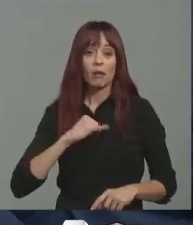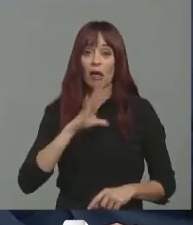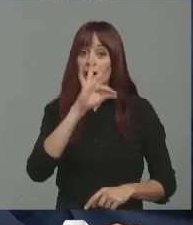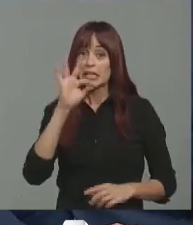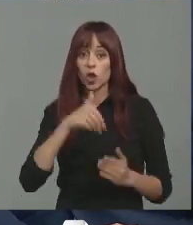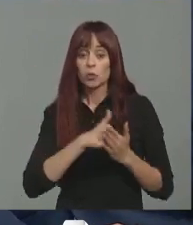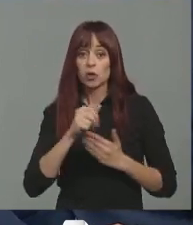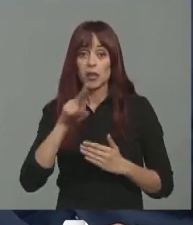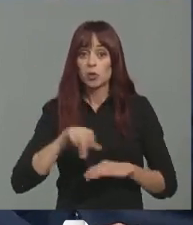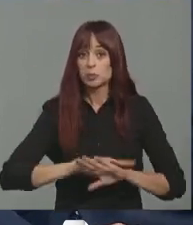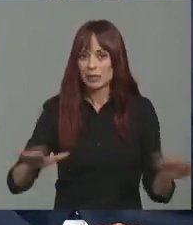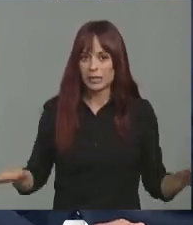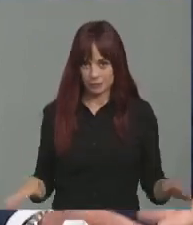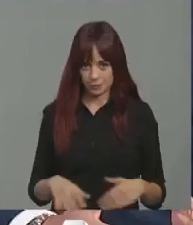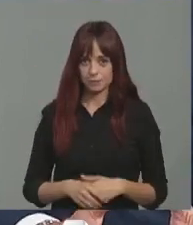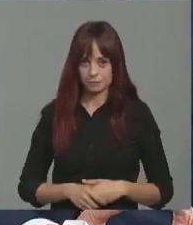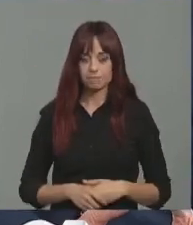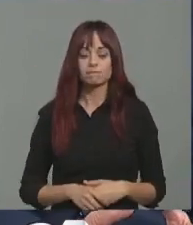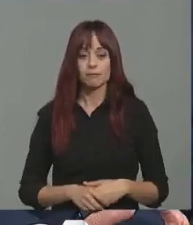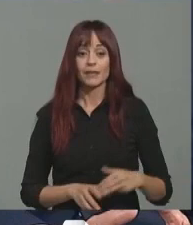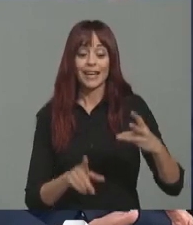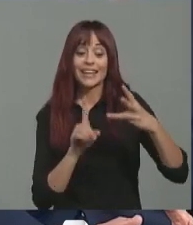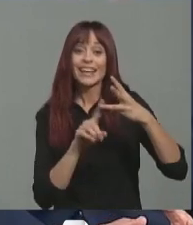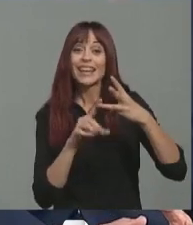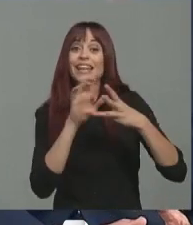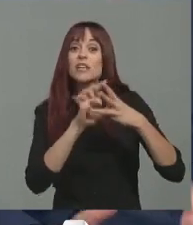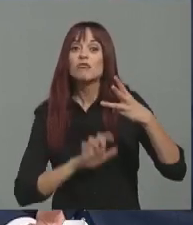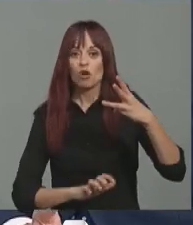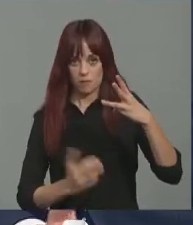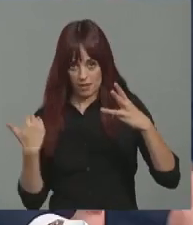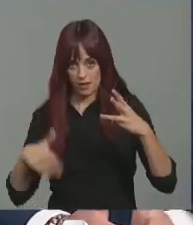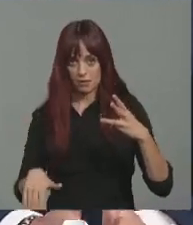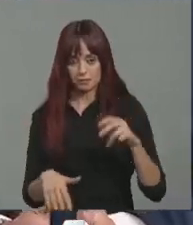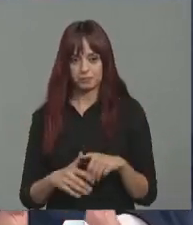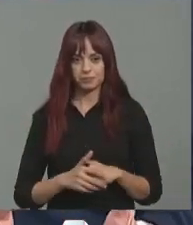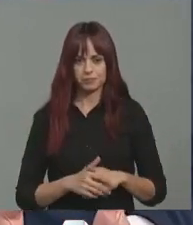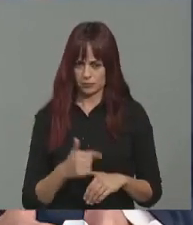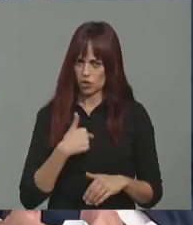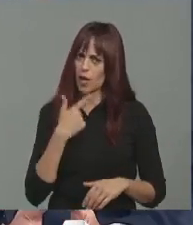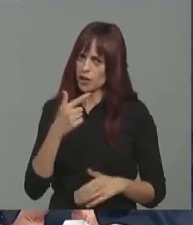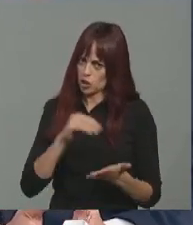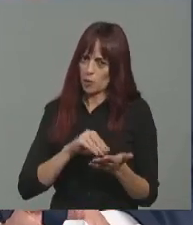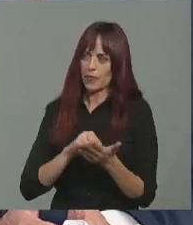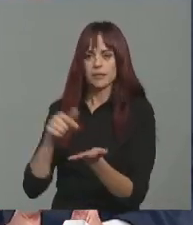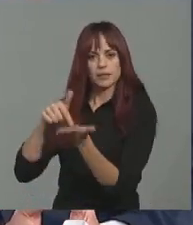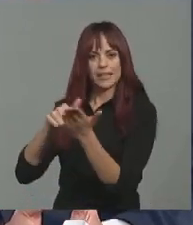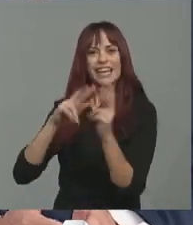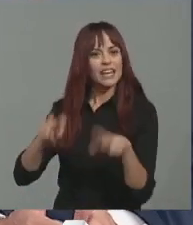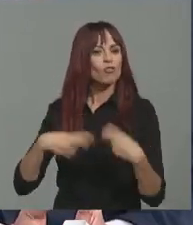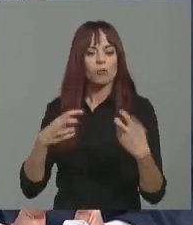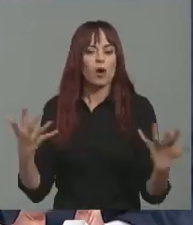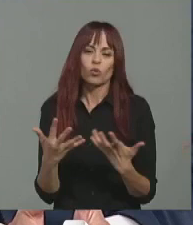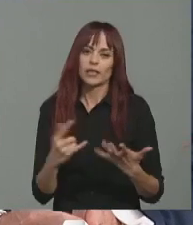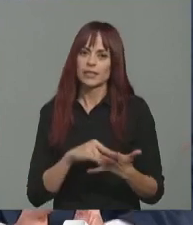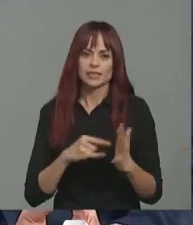millones de euros. Así es. Y es el tercer informe que tenemos en este sentido. Mire, a me han oído muchísimas veces reclamar una reforma urgente de un